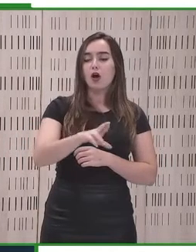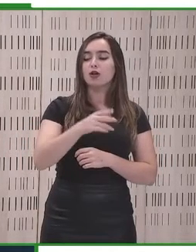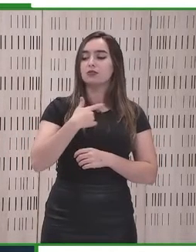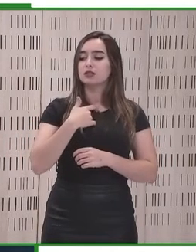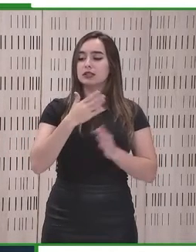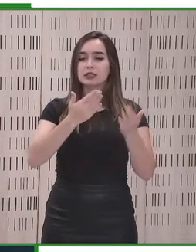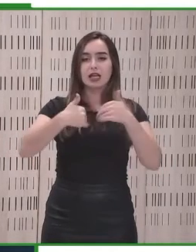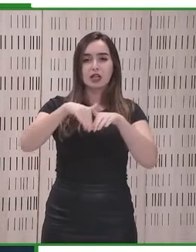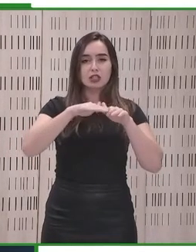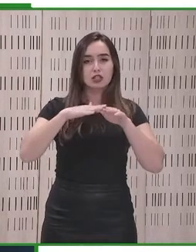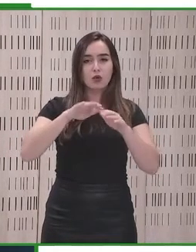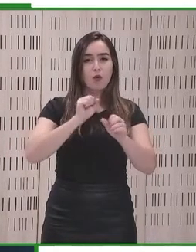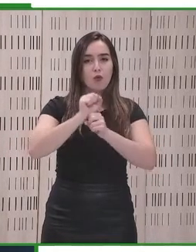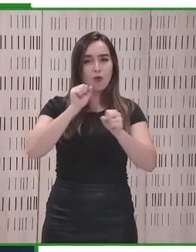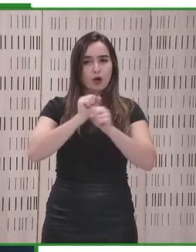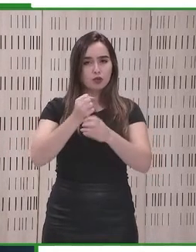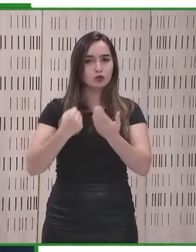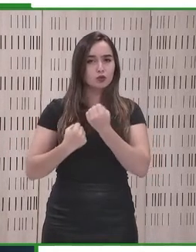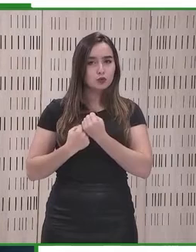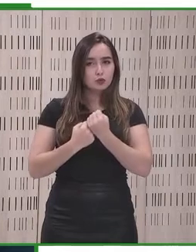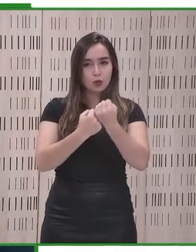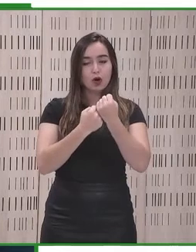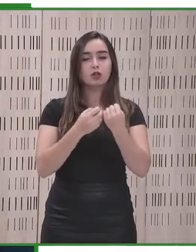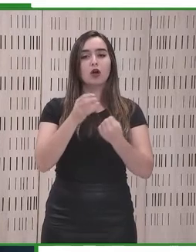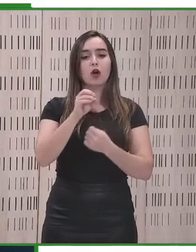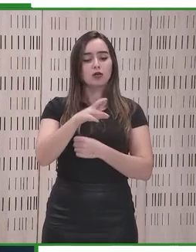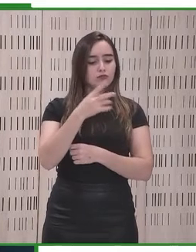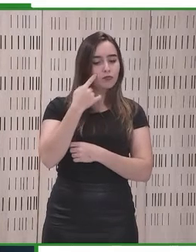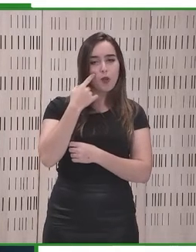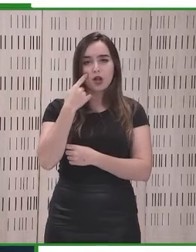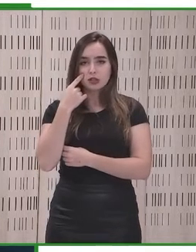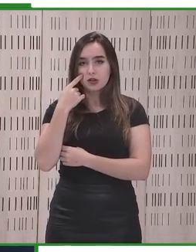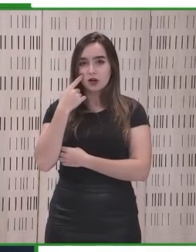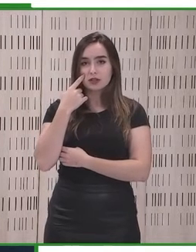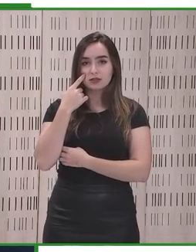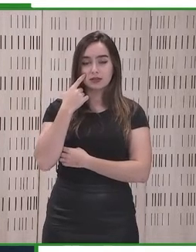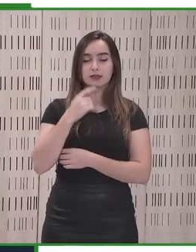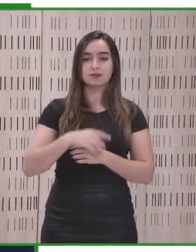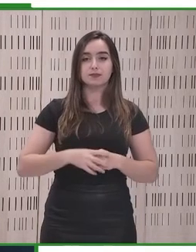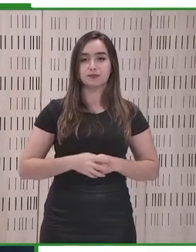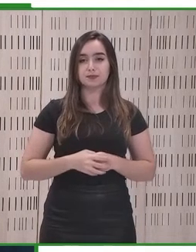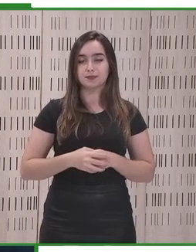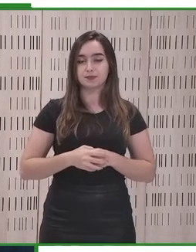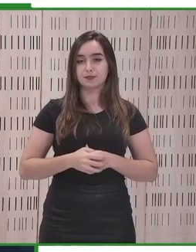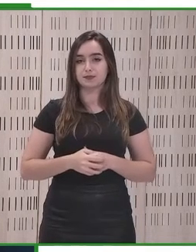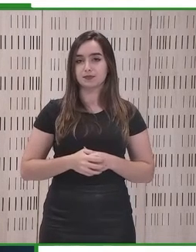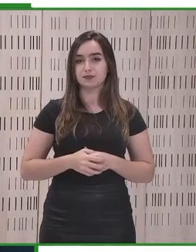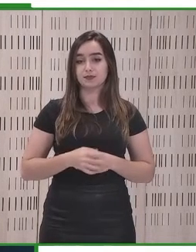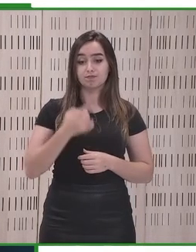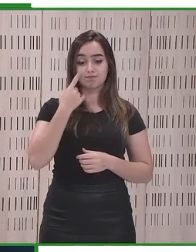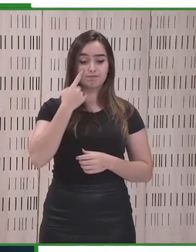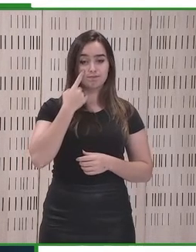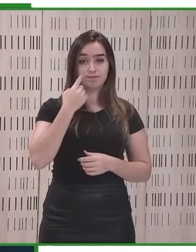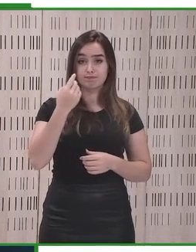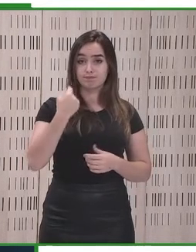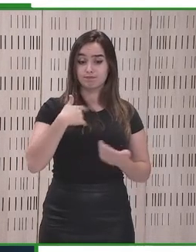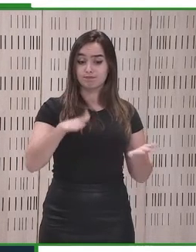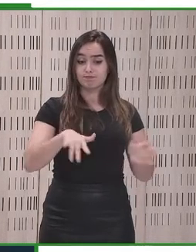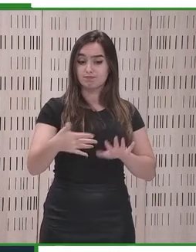y la generación del mismo, así como